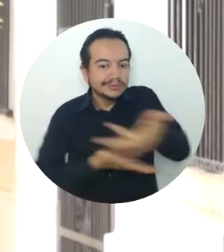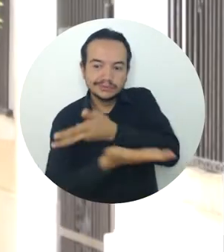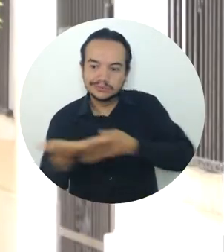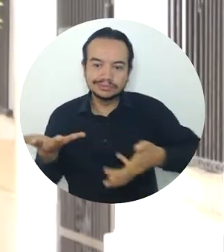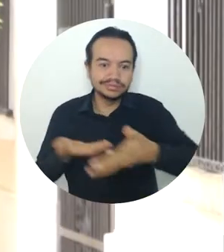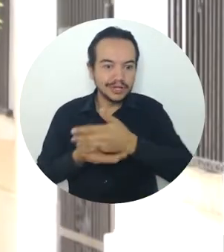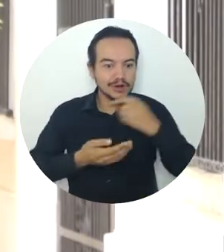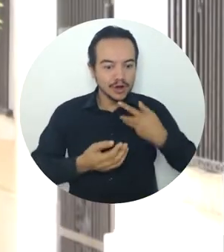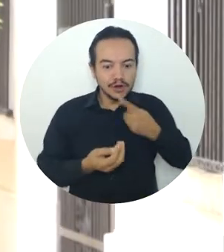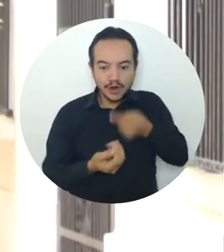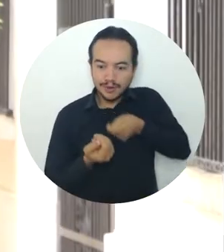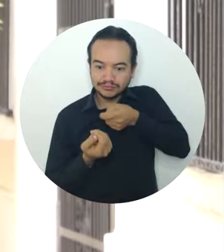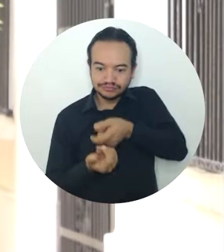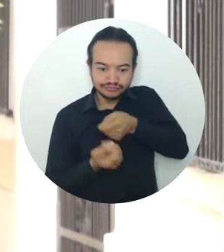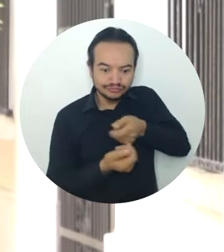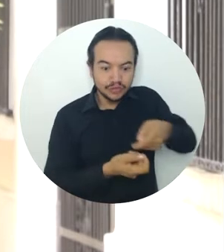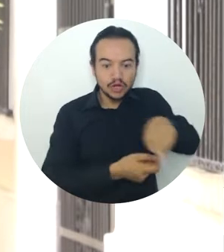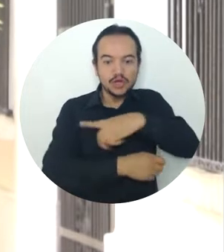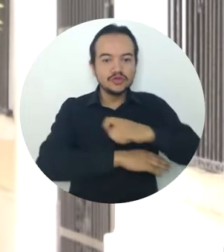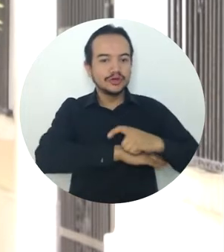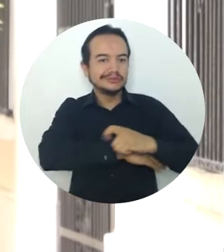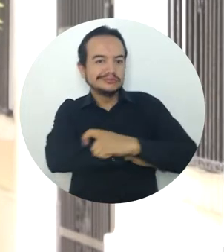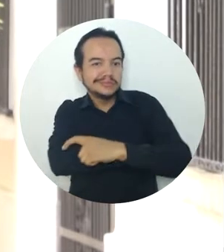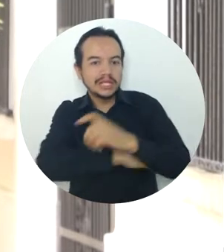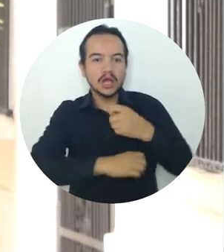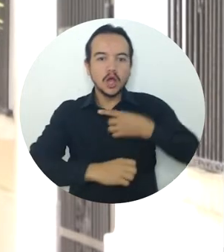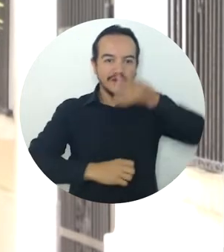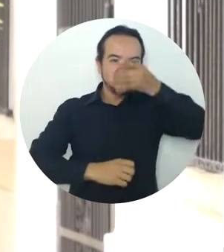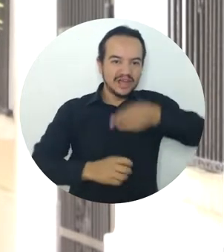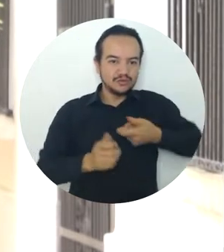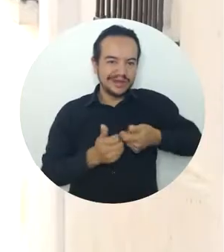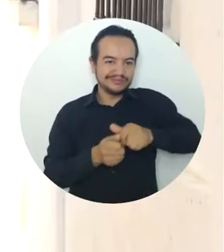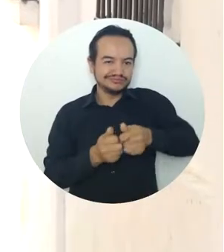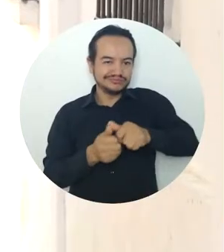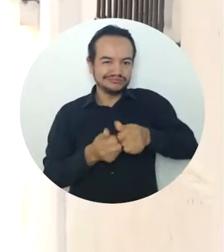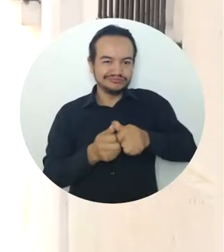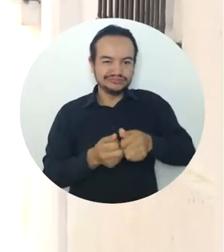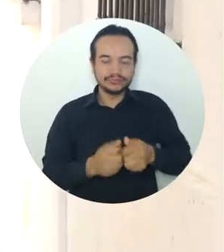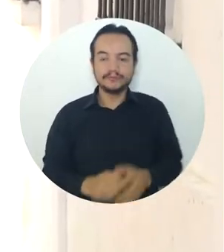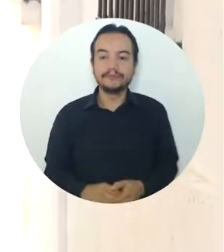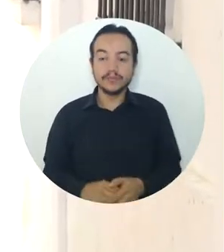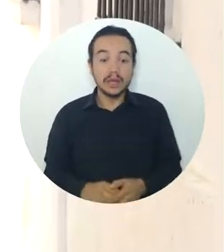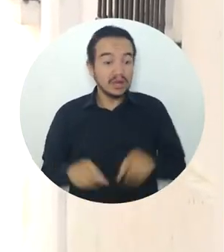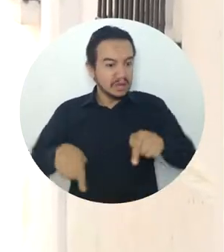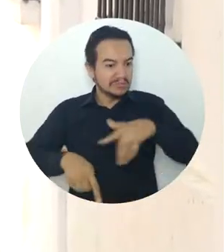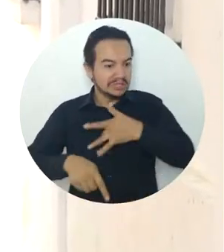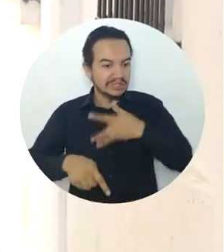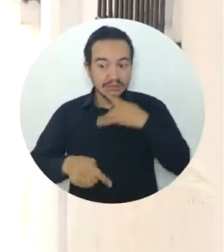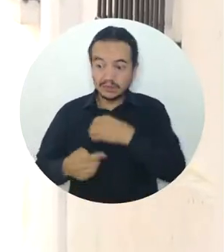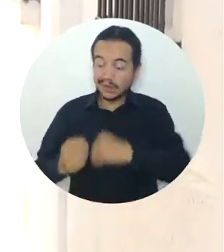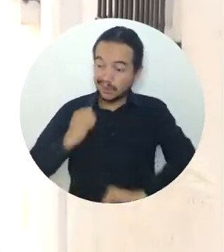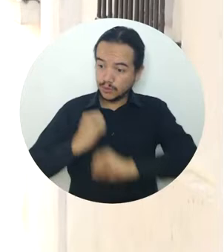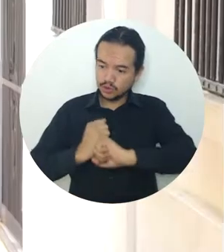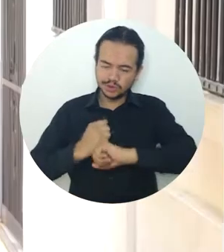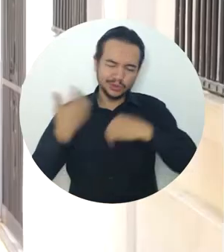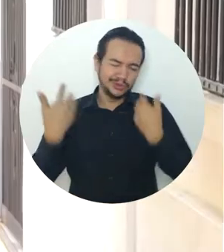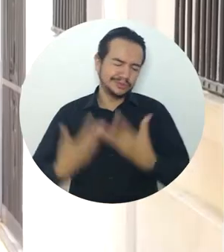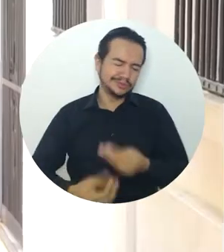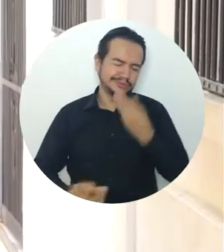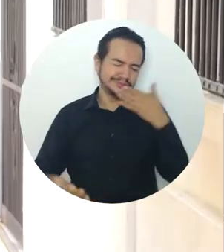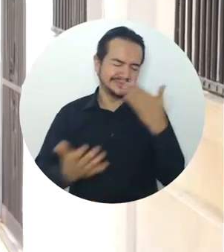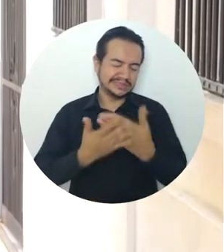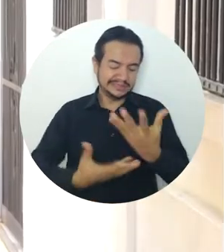He aprendido cómo hacer abono con lombrices, con los desechos de la cocina. Yo siento que el apoyo que nos han dado, eso es un